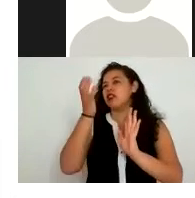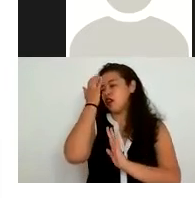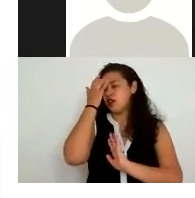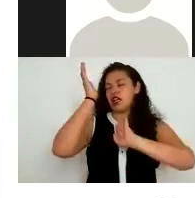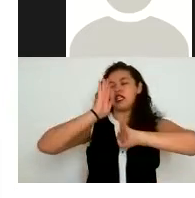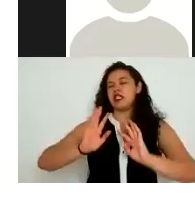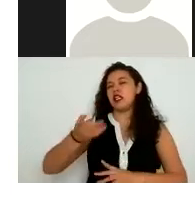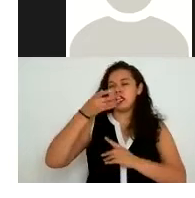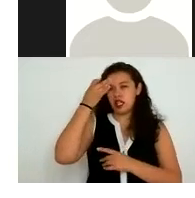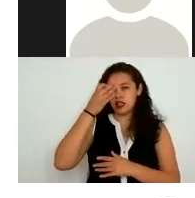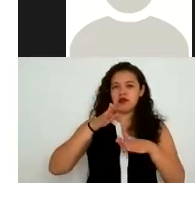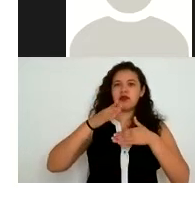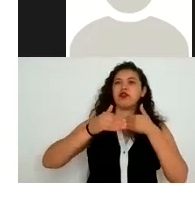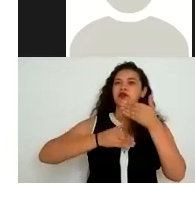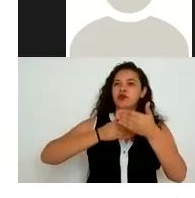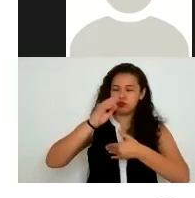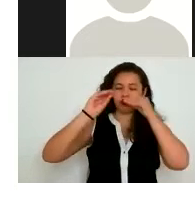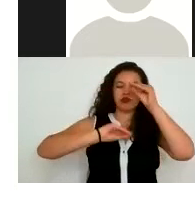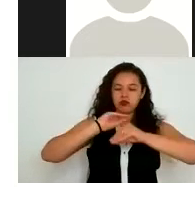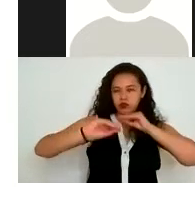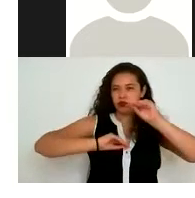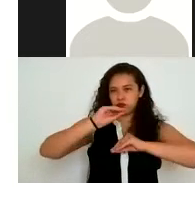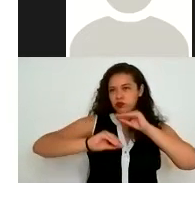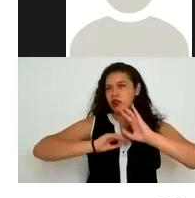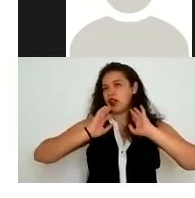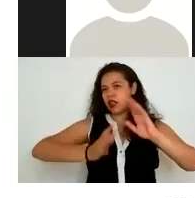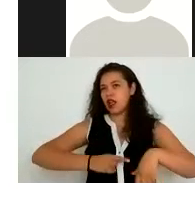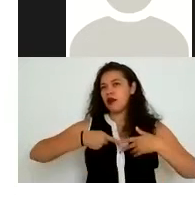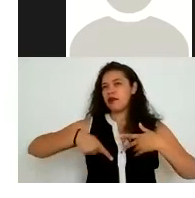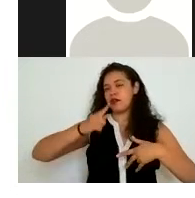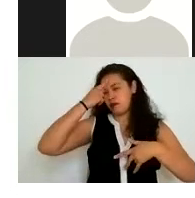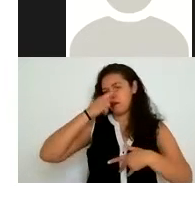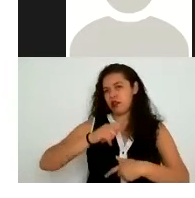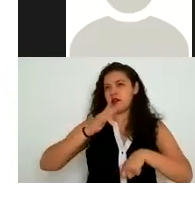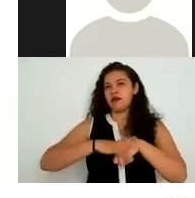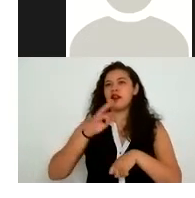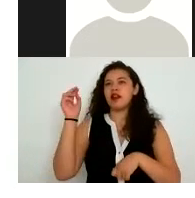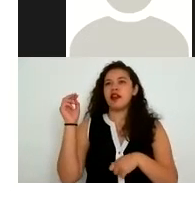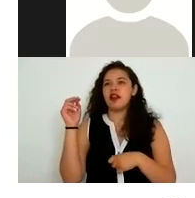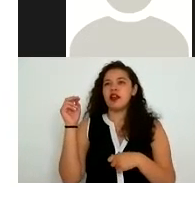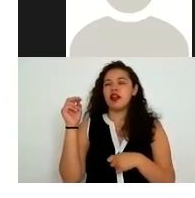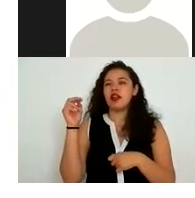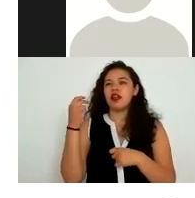trabajando este tema del aviso de privacidad pero para poderle darle un poquito más de celeridad a nuestra presentación